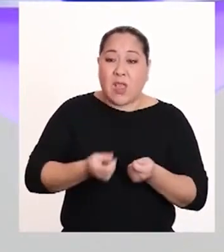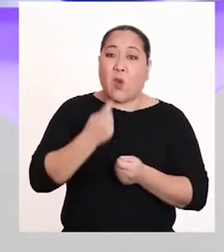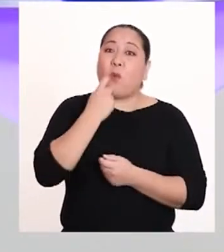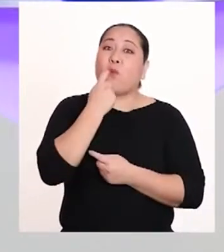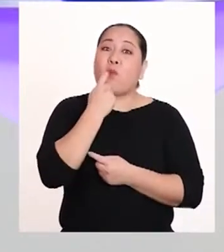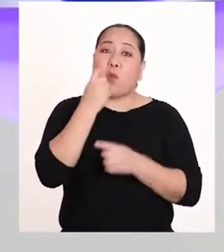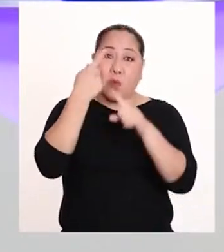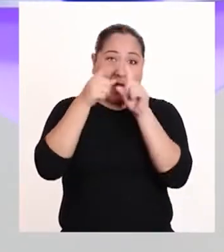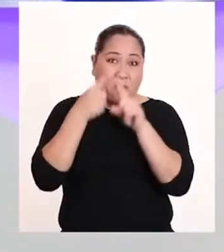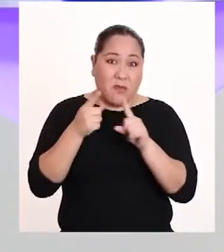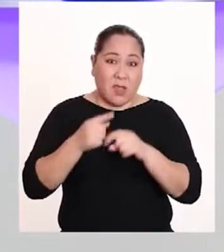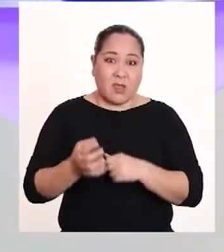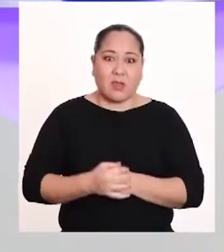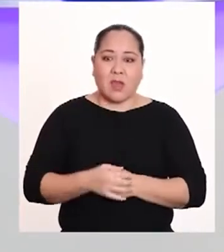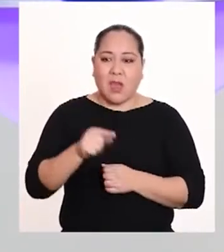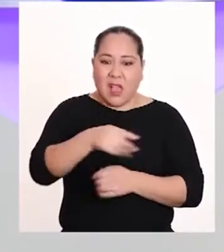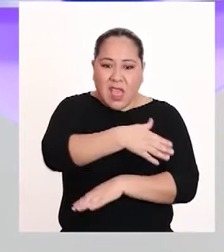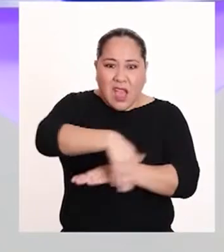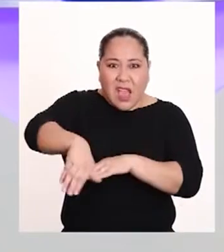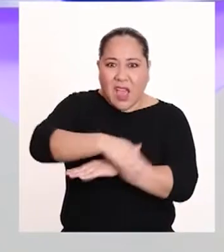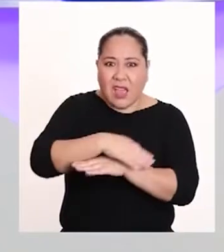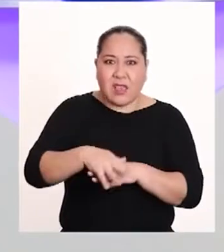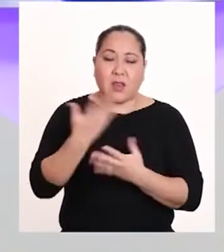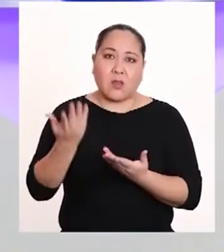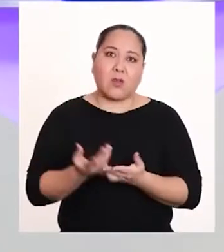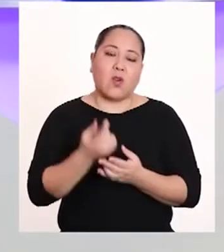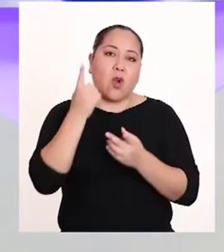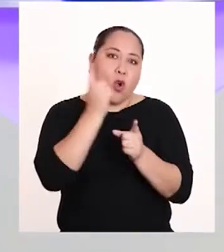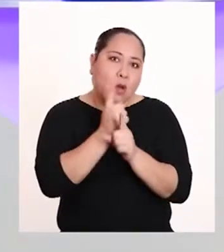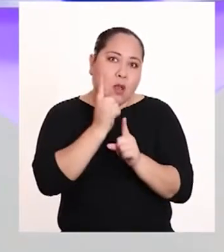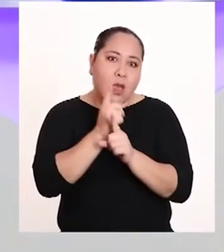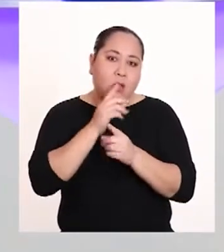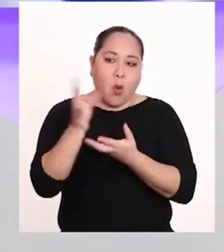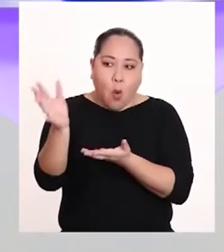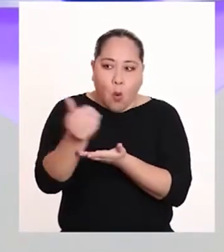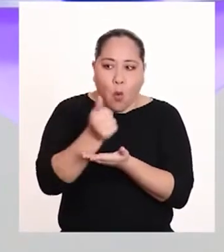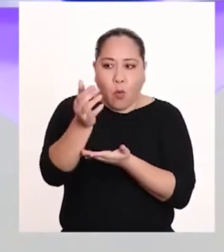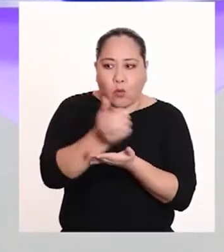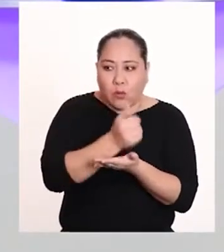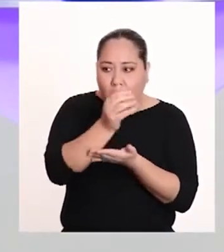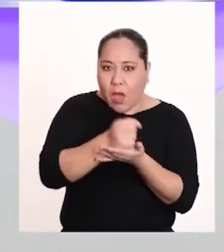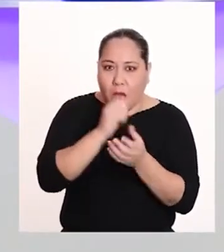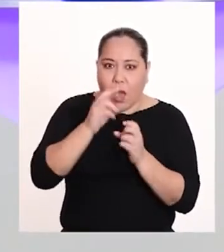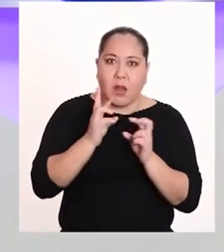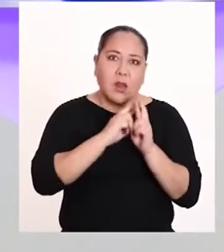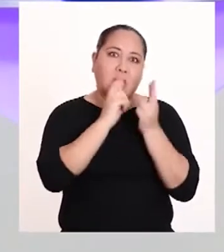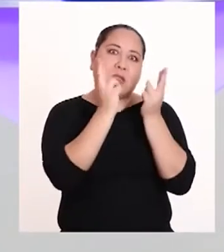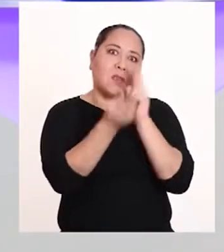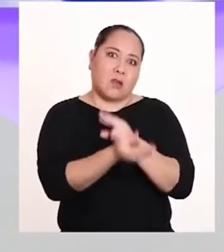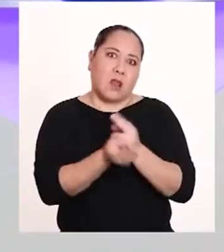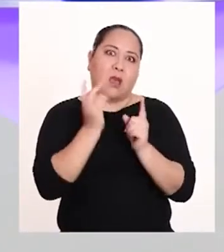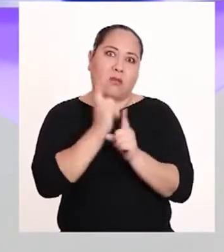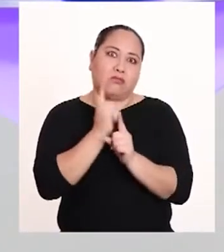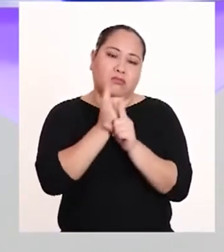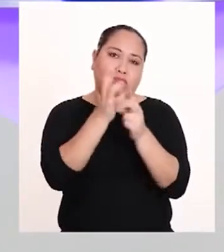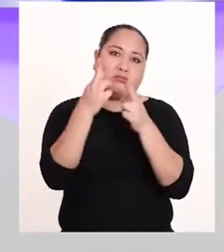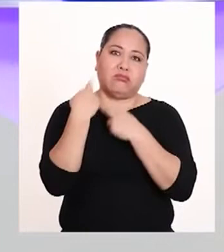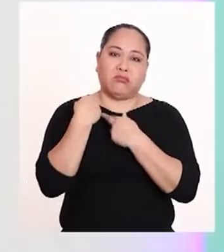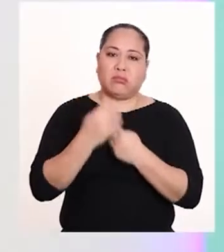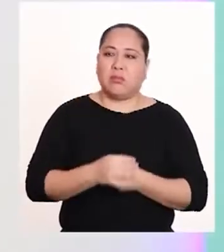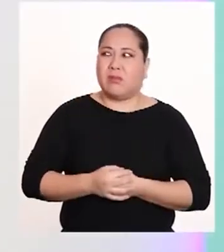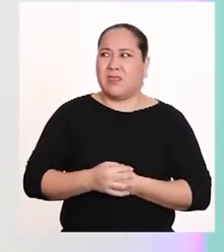platos, cañitas, etc. En plena calle, cuando lo más adecuado sería juntar todo eso y reciclarlo de manera